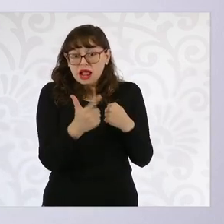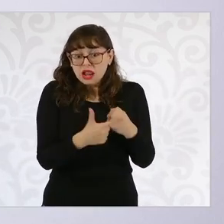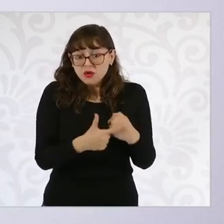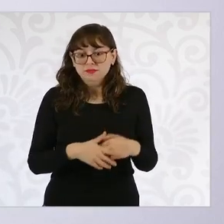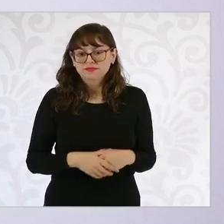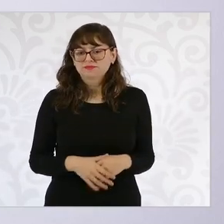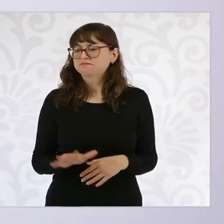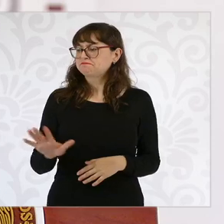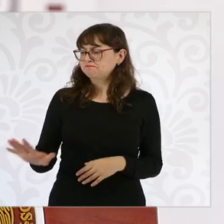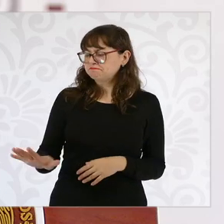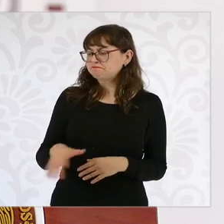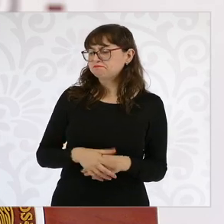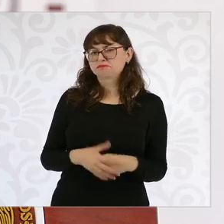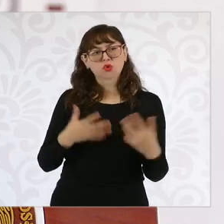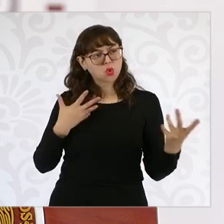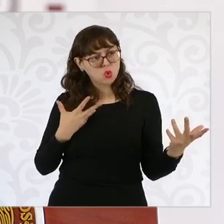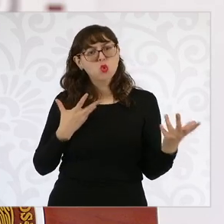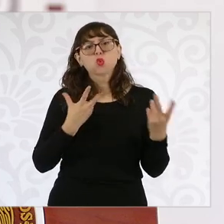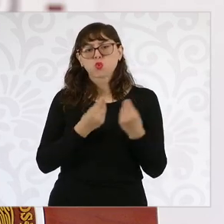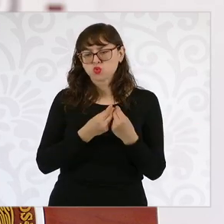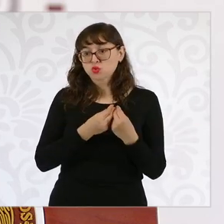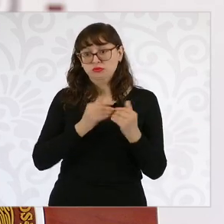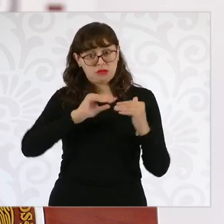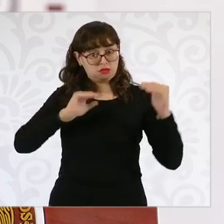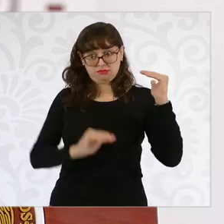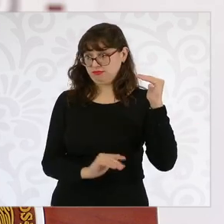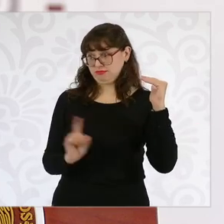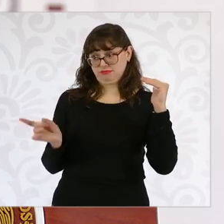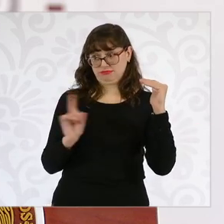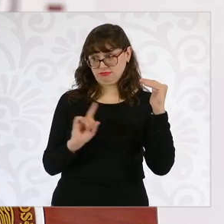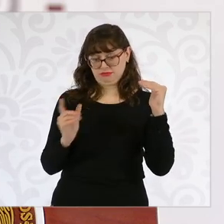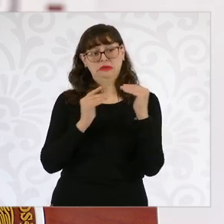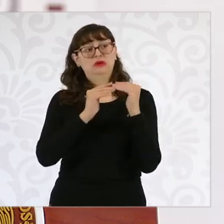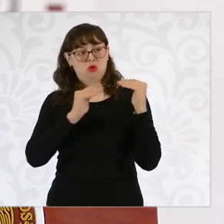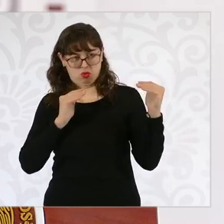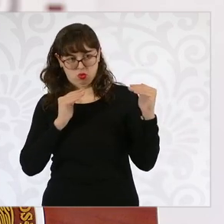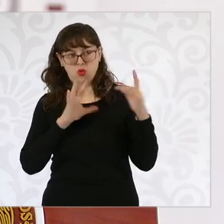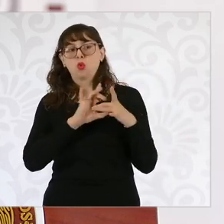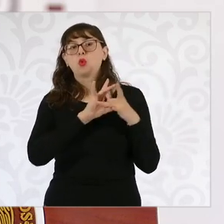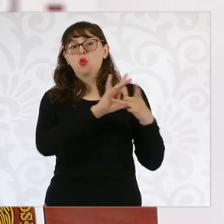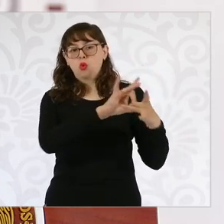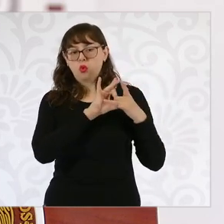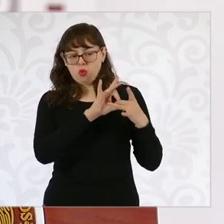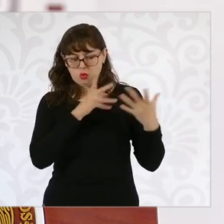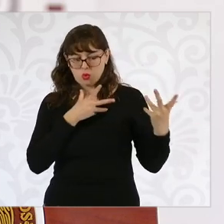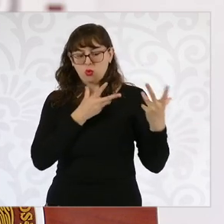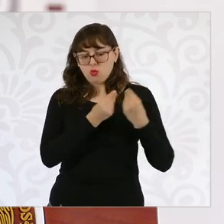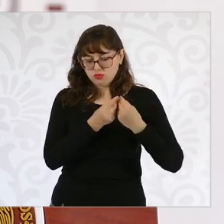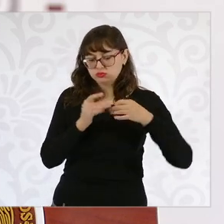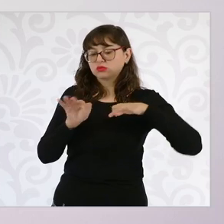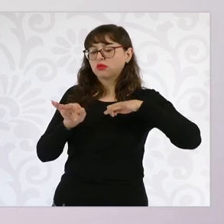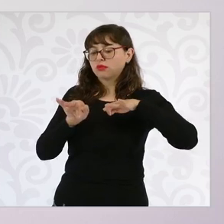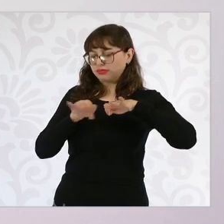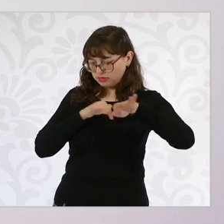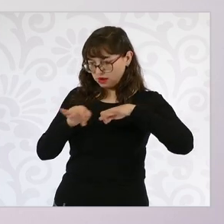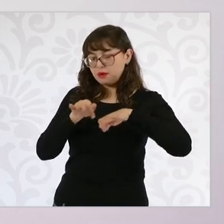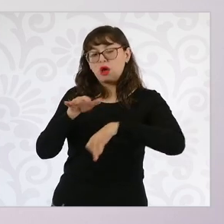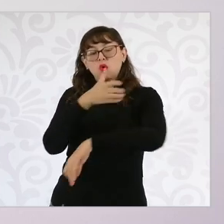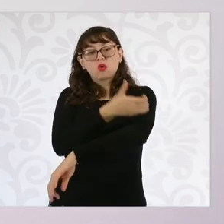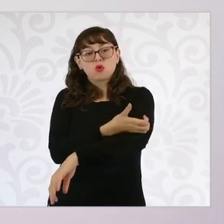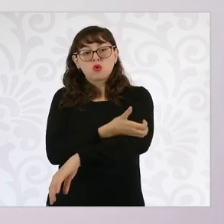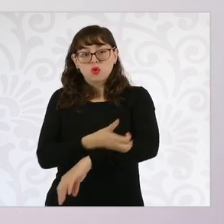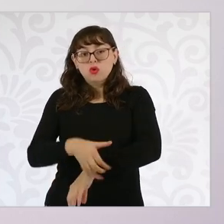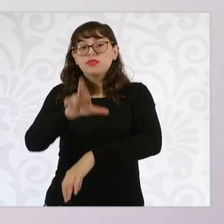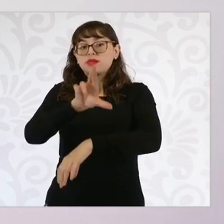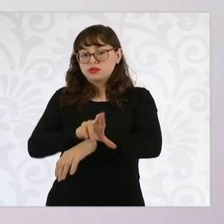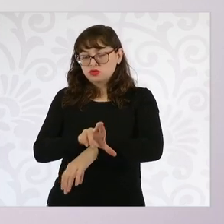diálogo y trabajo conjunto para poder atender sobre todo los temas que